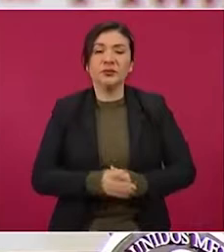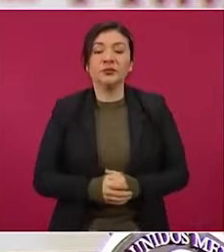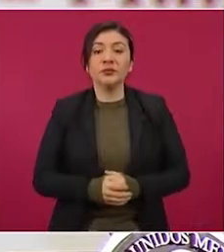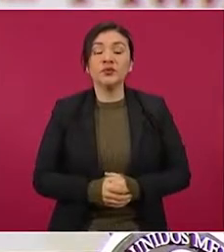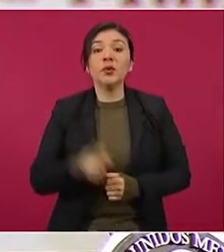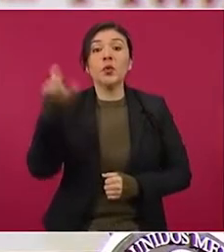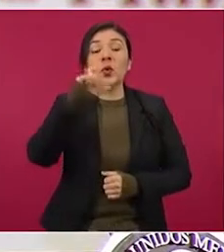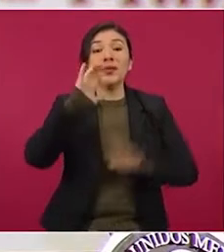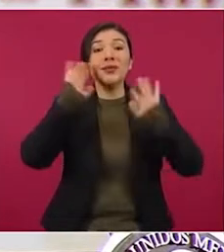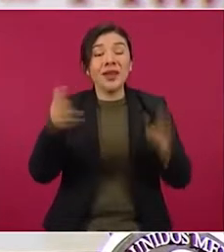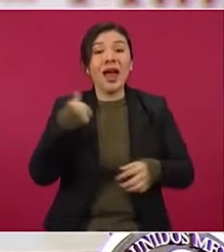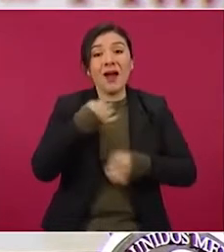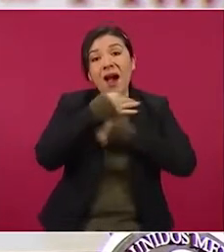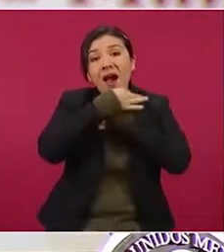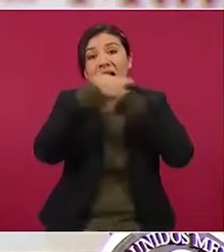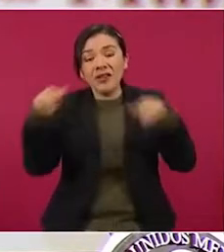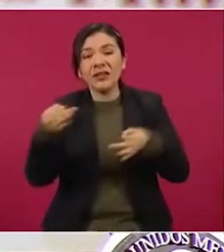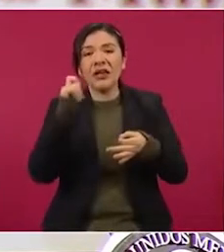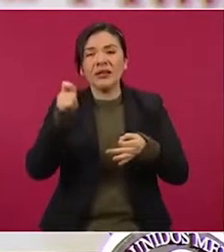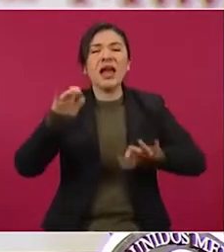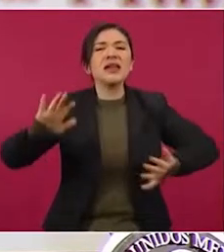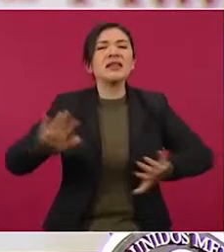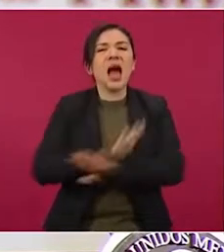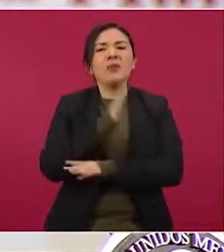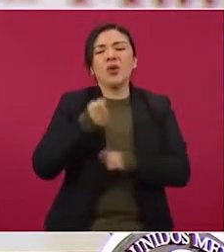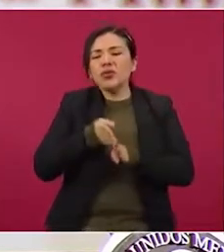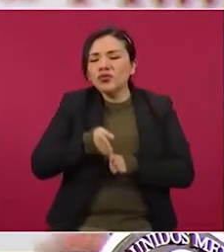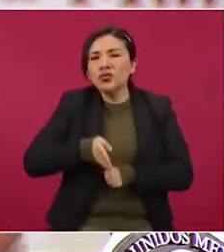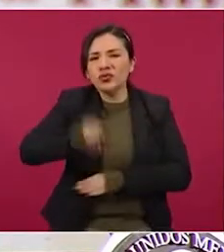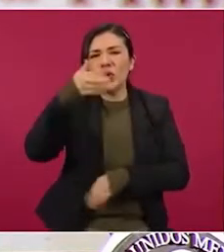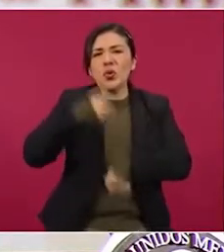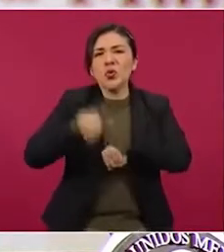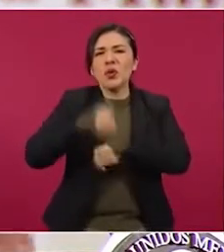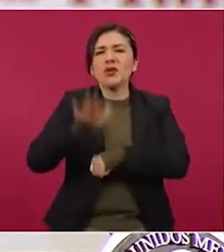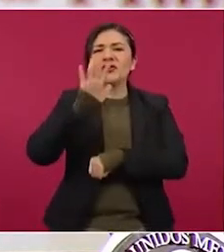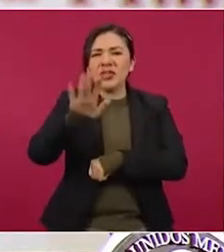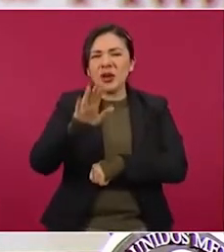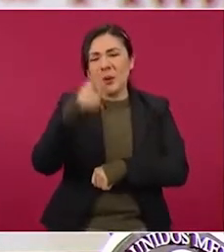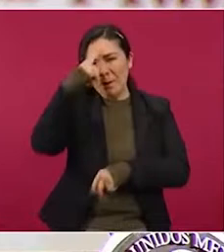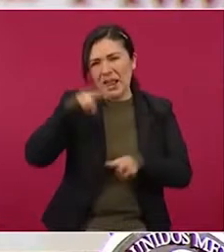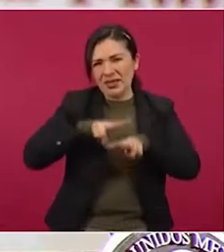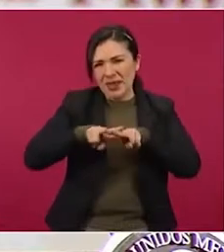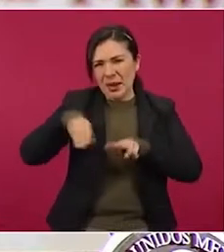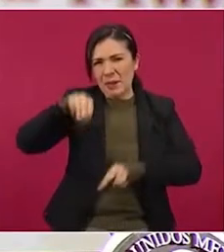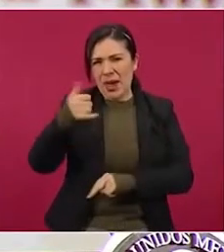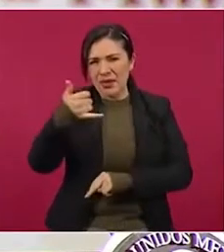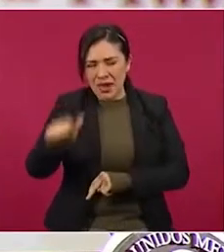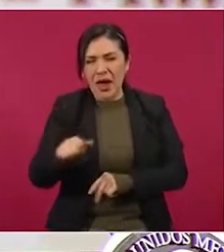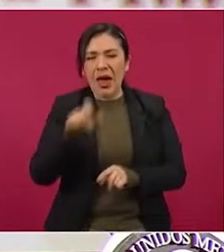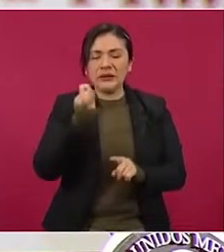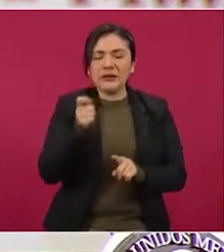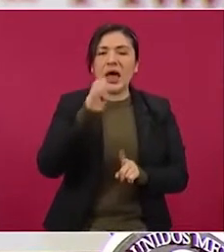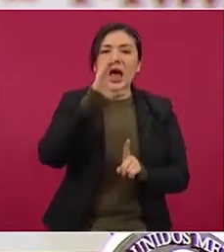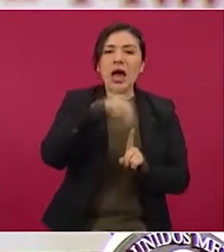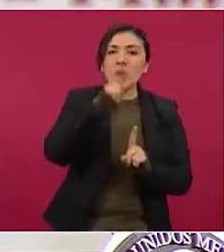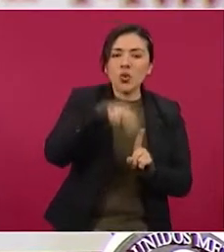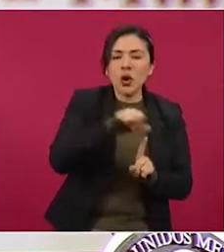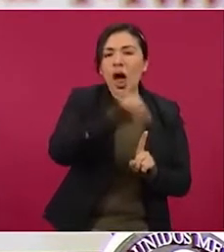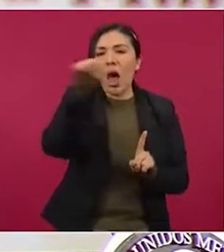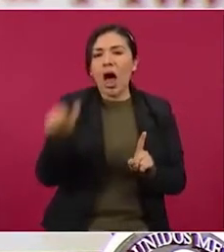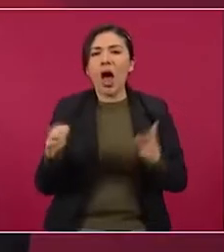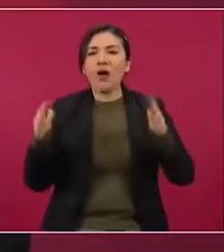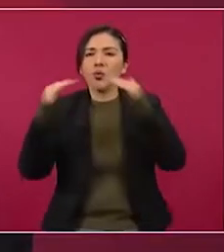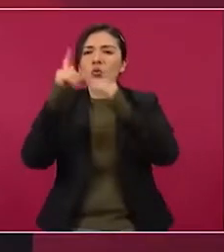de trazo del tramo 5 del Tren Maya entre Cancún y Tulum, medios de comunicación como